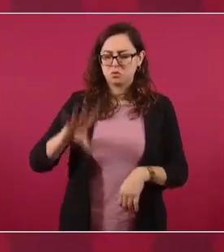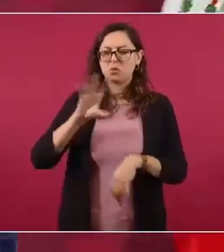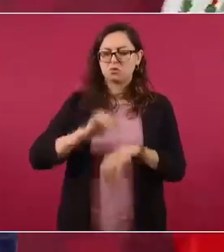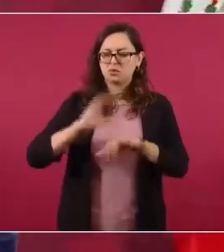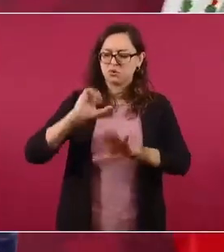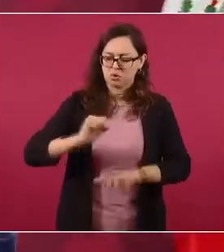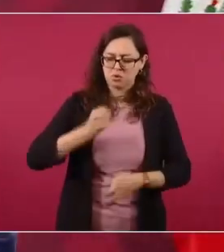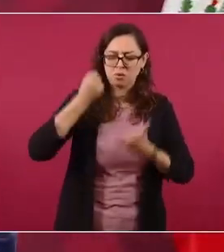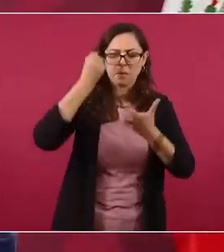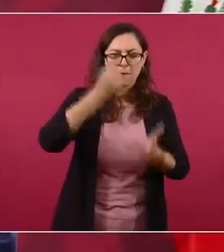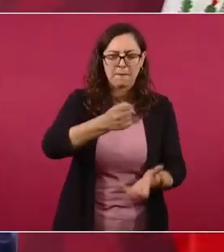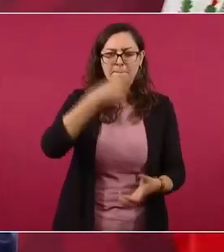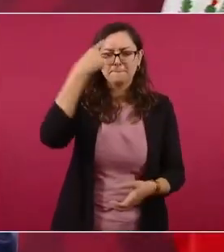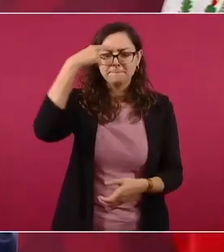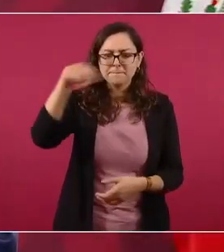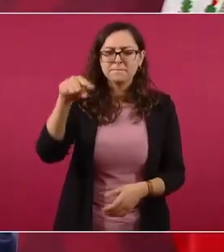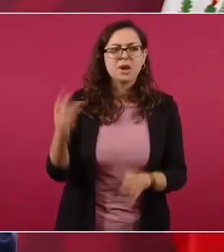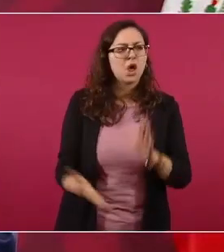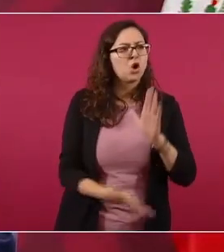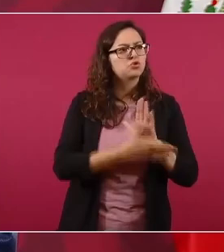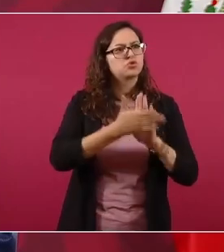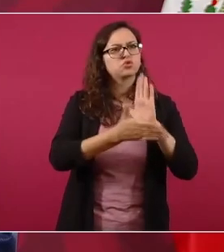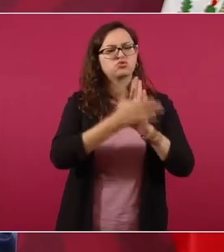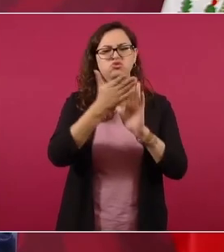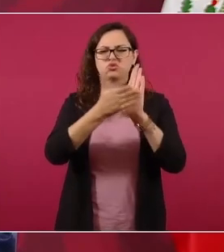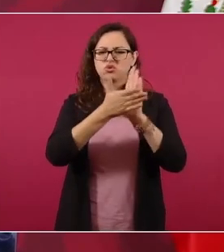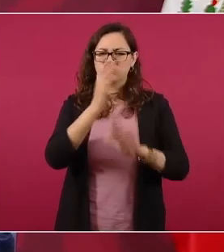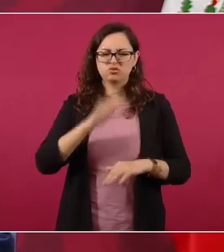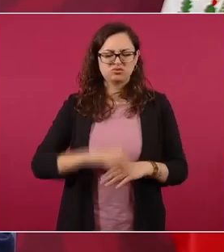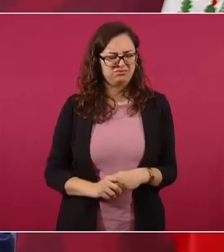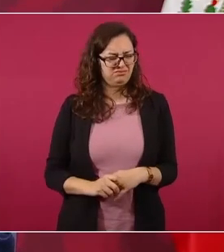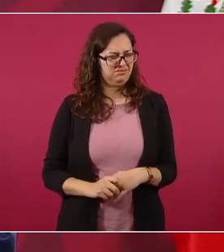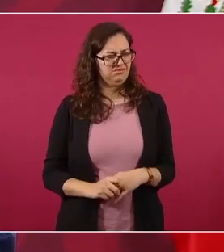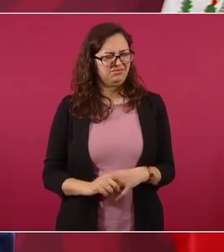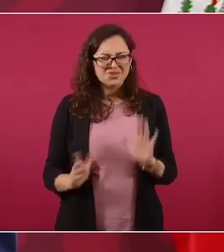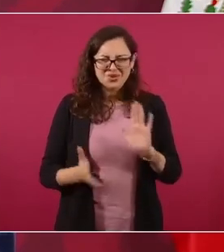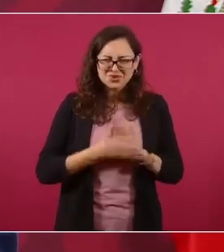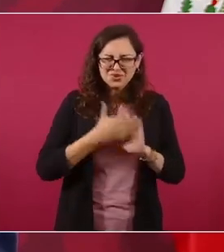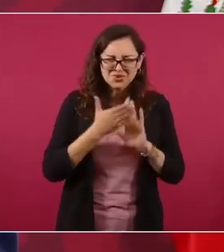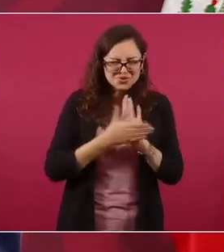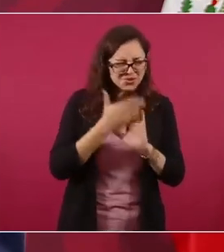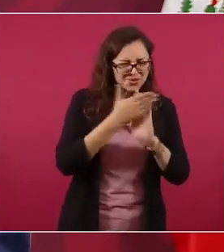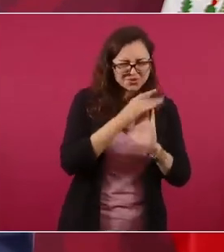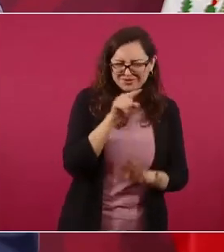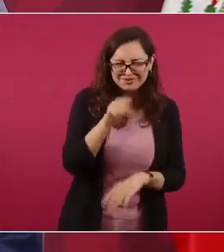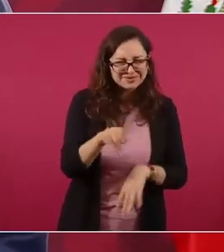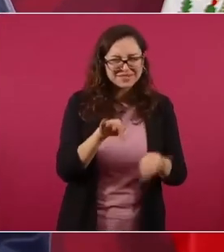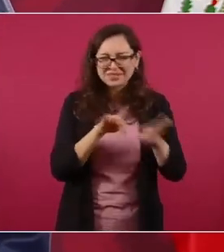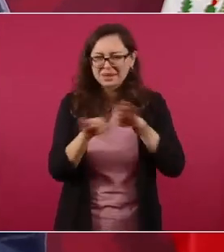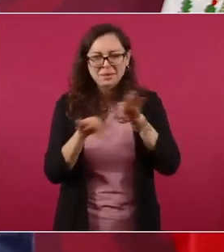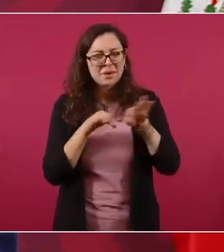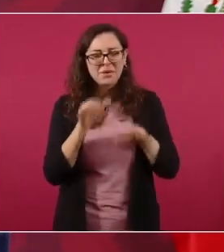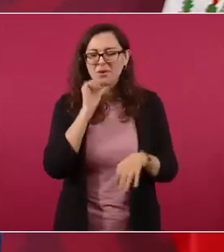la Secretaría de Hacienda